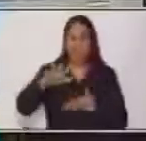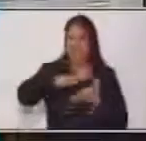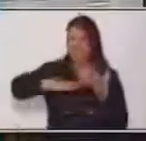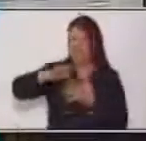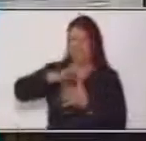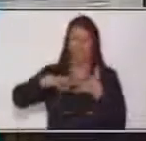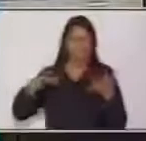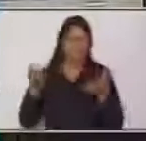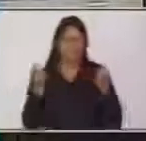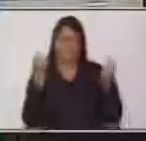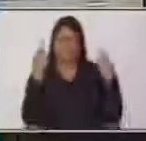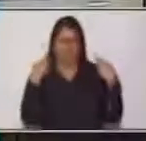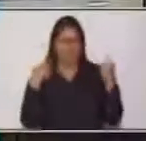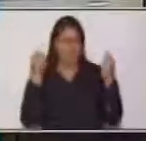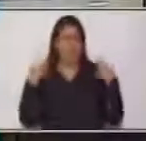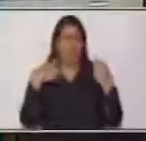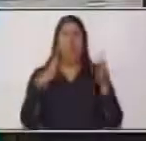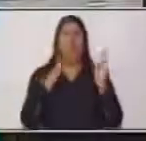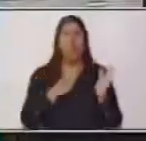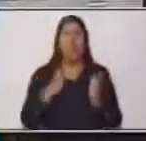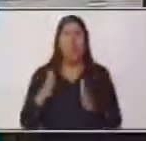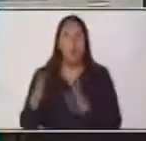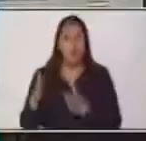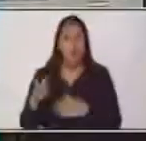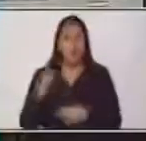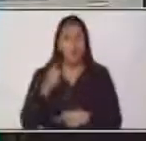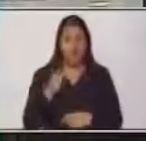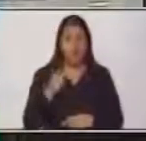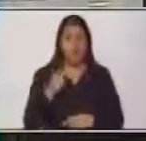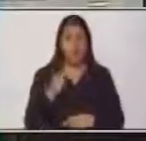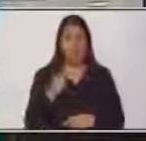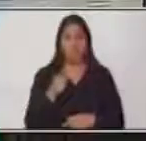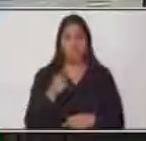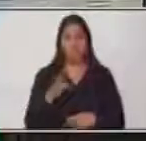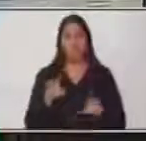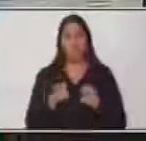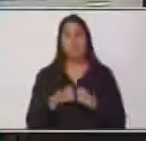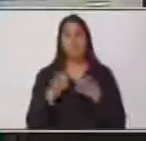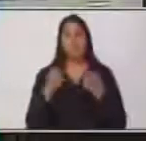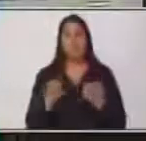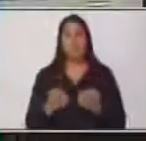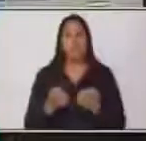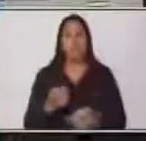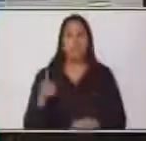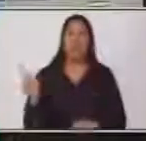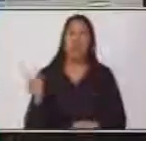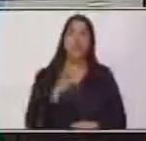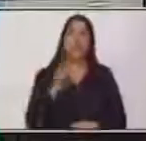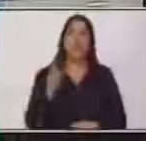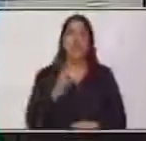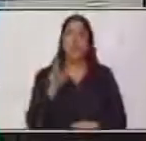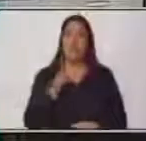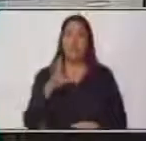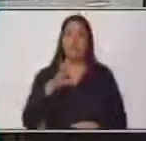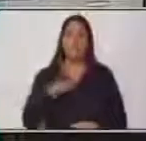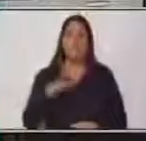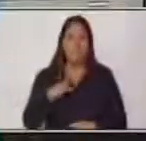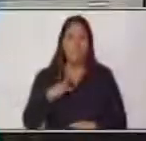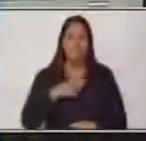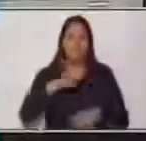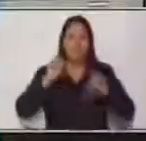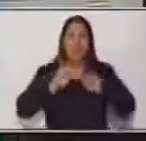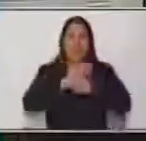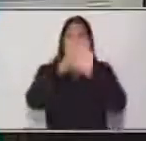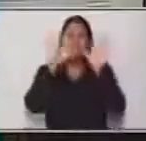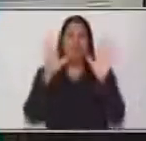textos que usted va a incluir, pues, entonces, no va a cumplir esa finalidad clara de lo que tiene